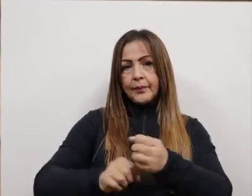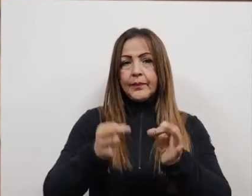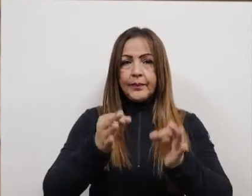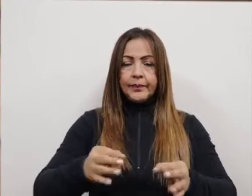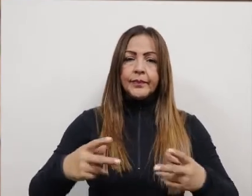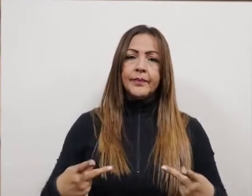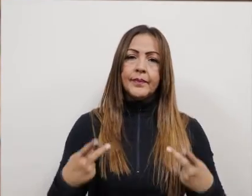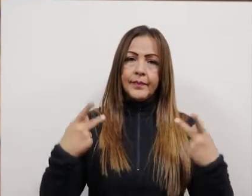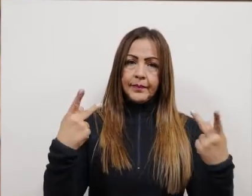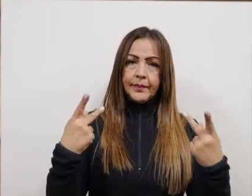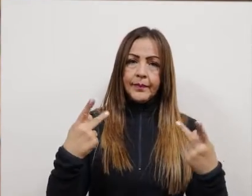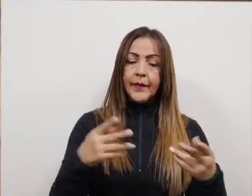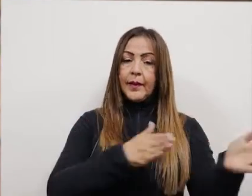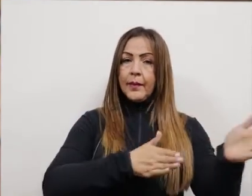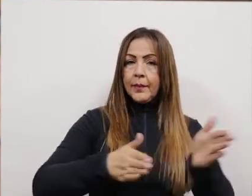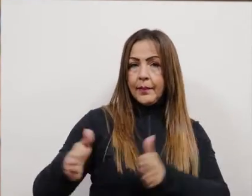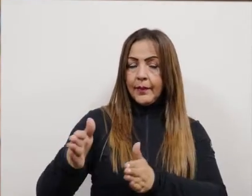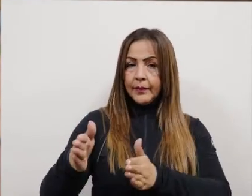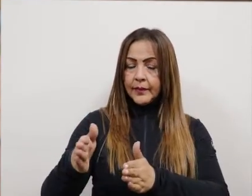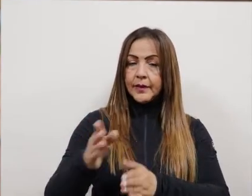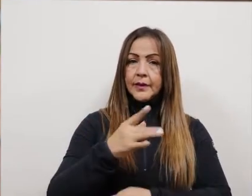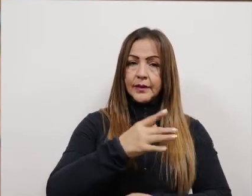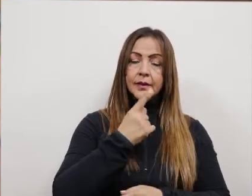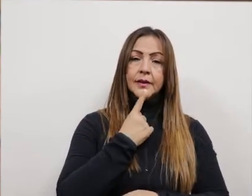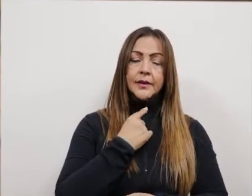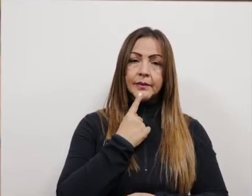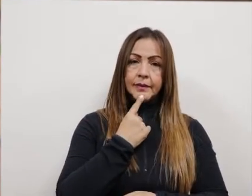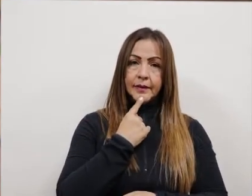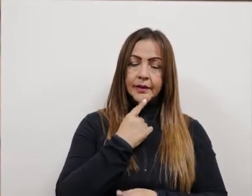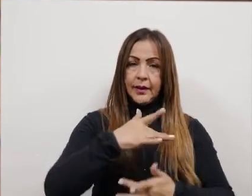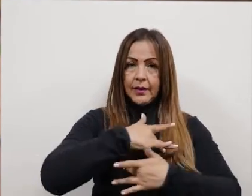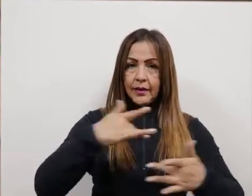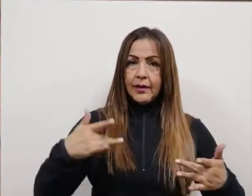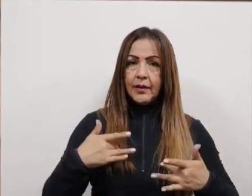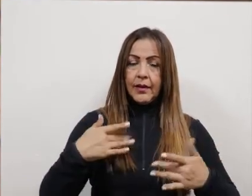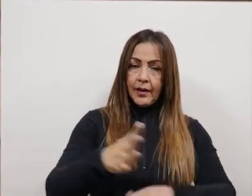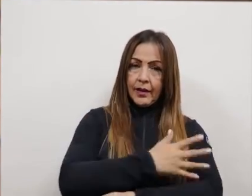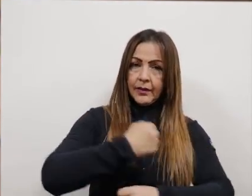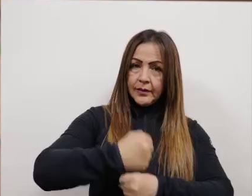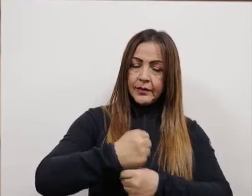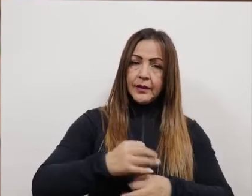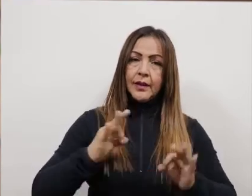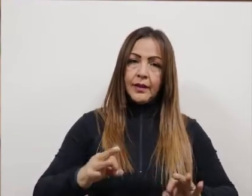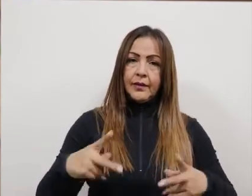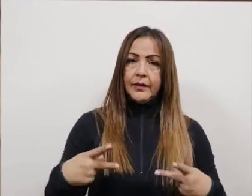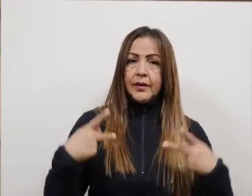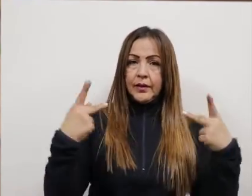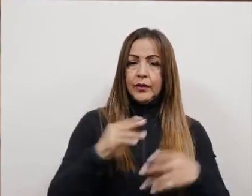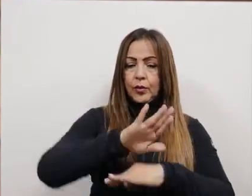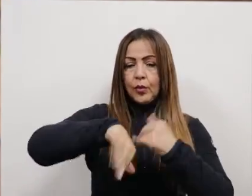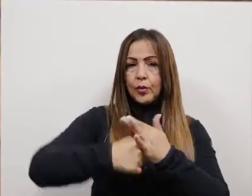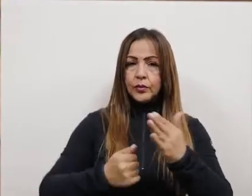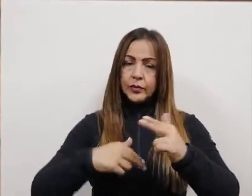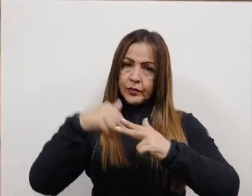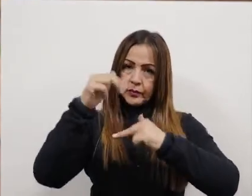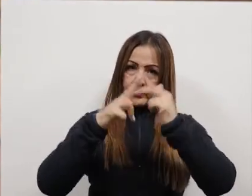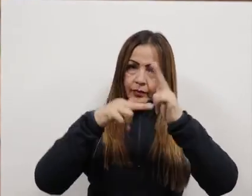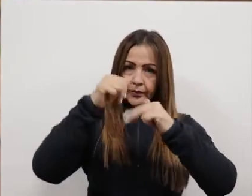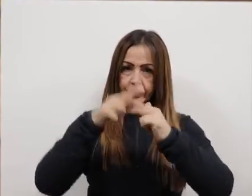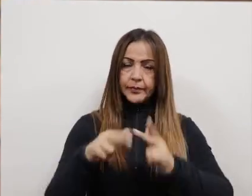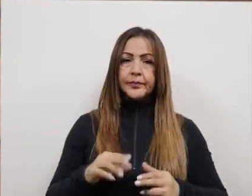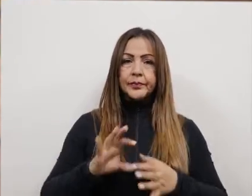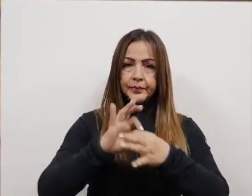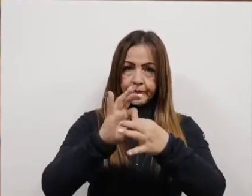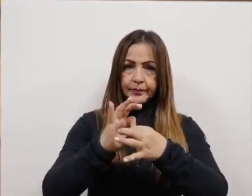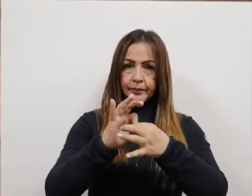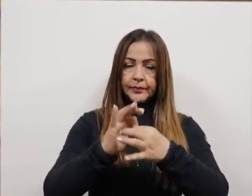servicios de salud más amplio para todos aportándole a la calidad de vida. El plan territorial de salud de Zipaquirá gestionando salud